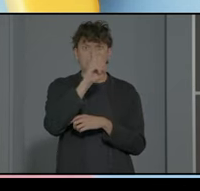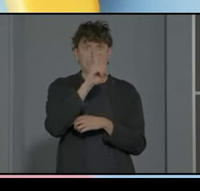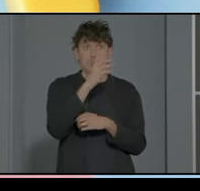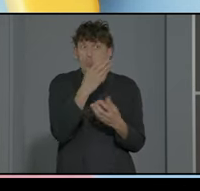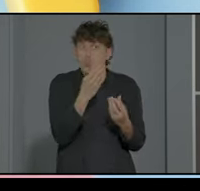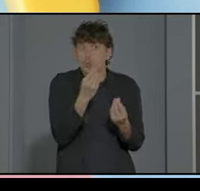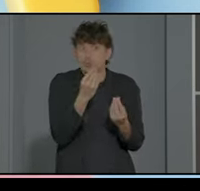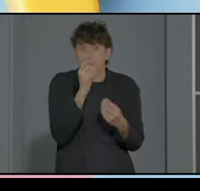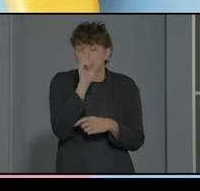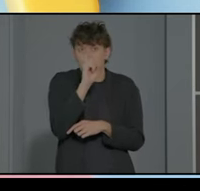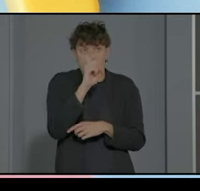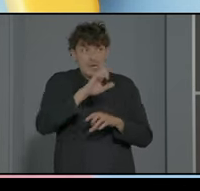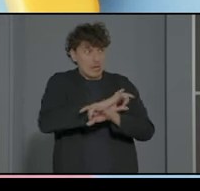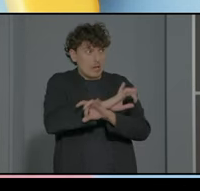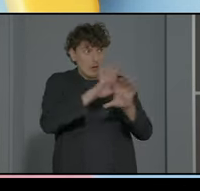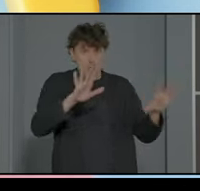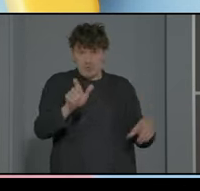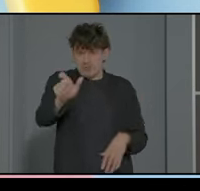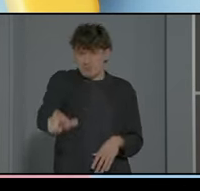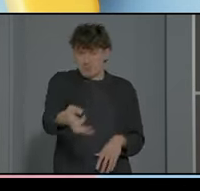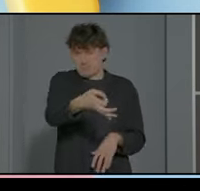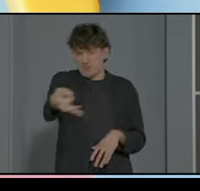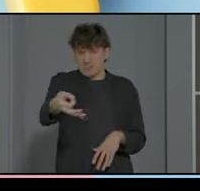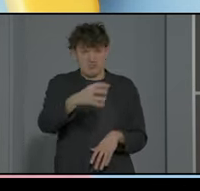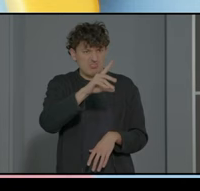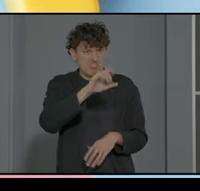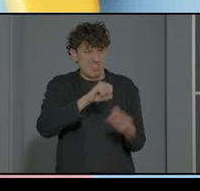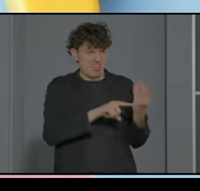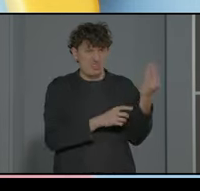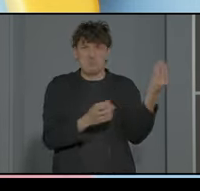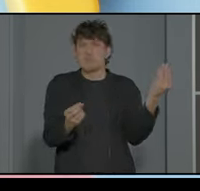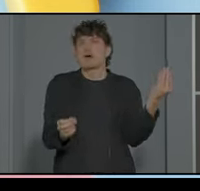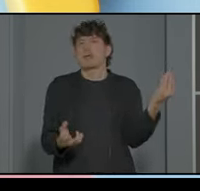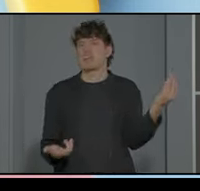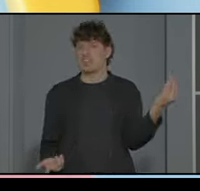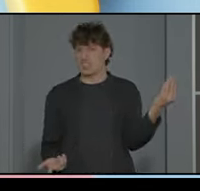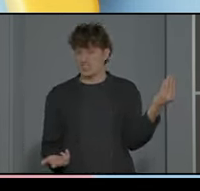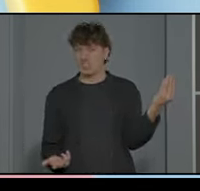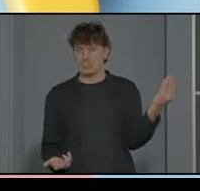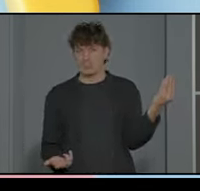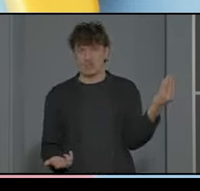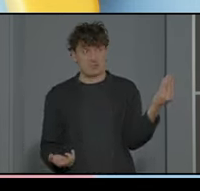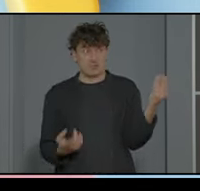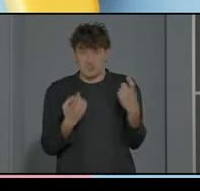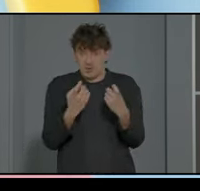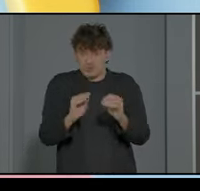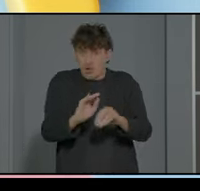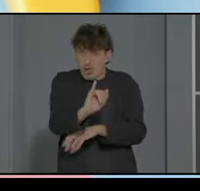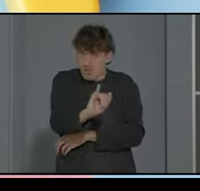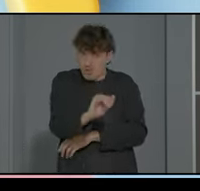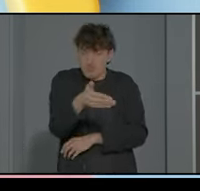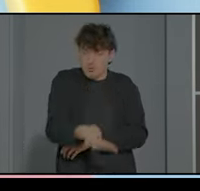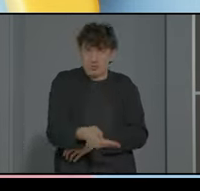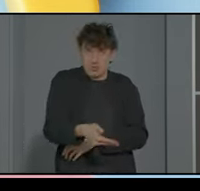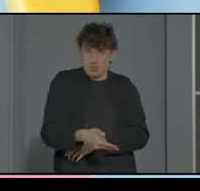como decía pues si es fisica química es una máquina como va a tener un DIAC porque tiene un tipo de necesidades que son igual de importantes o más que a mí ahí